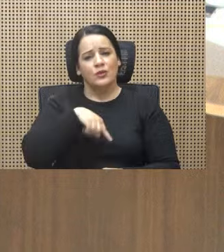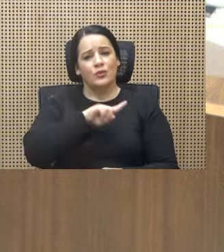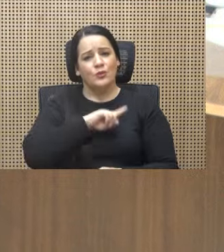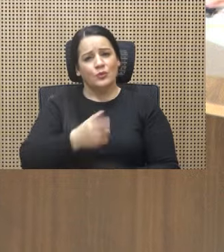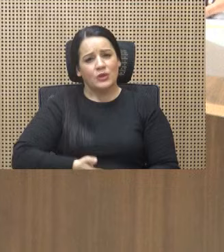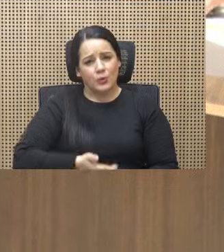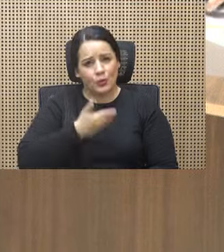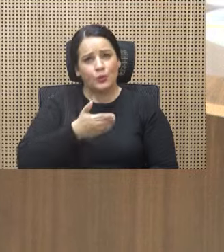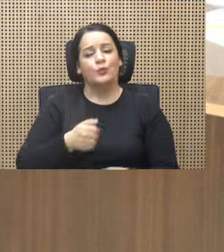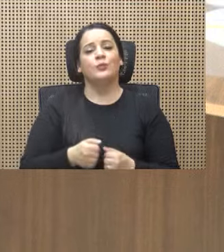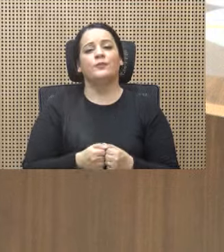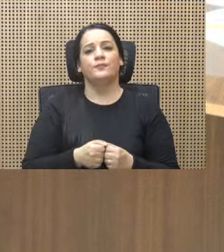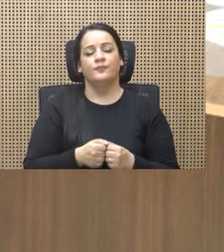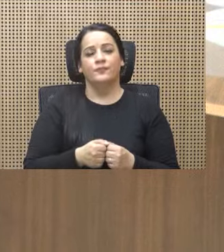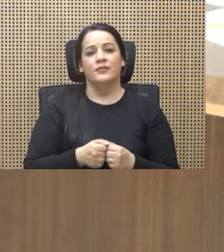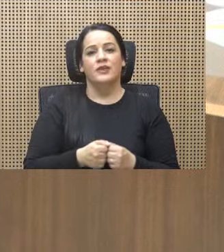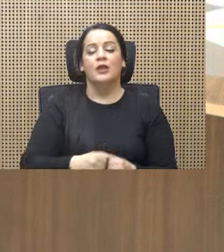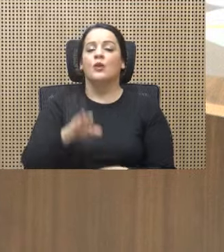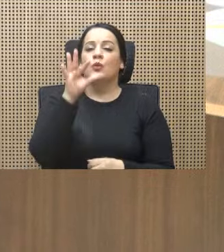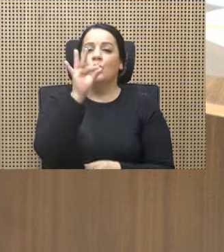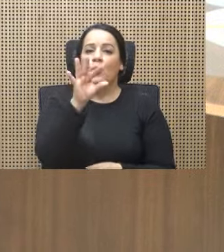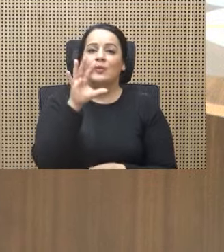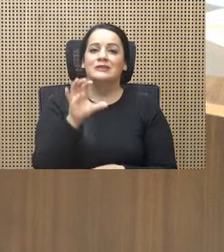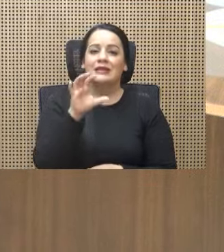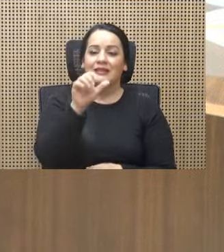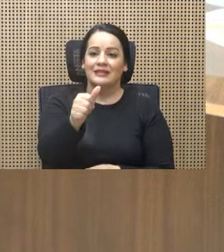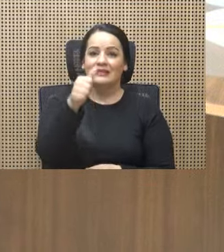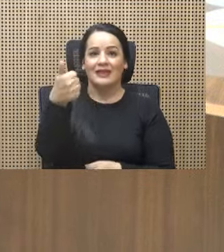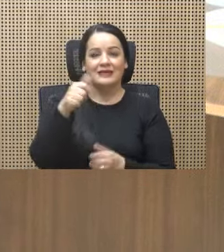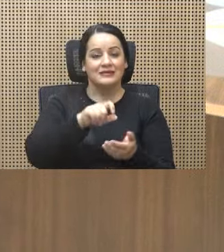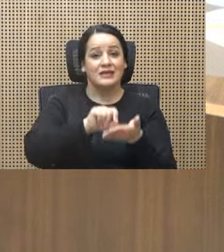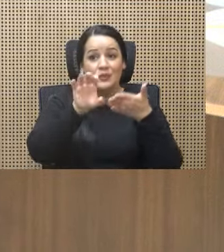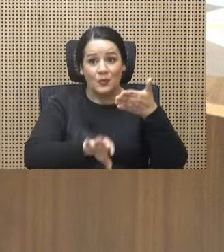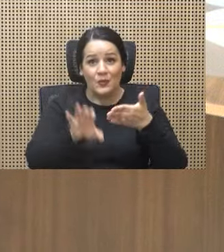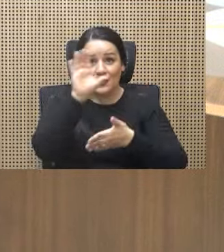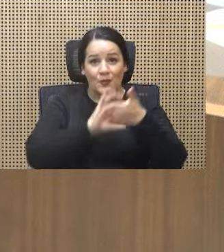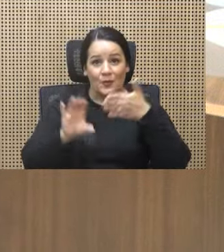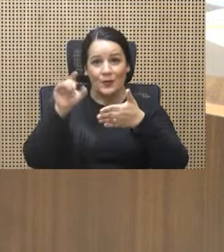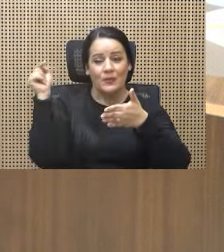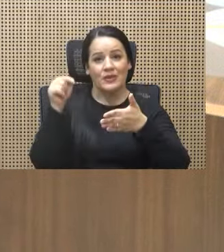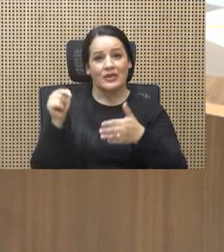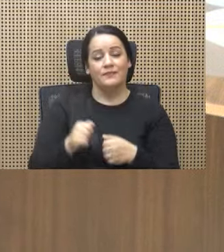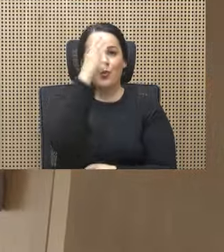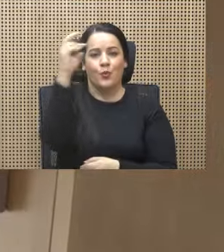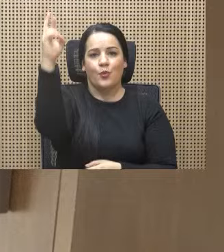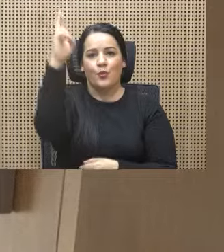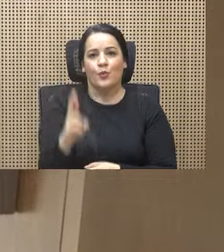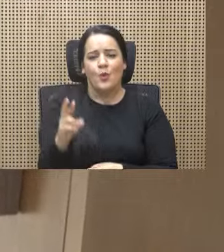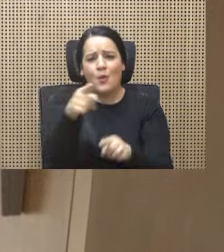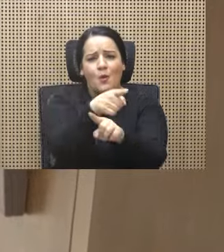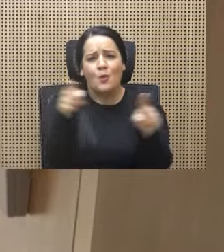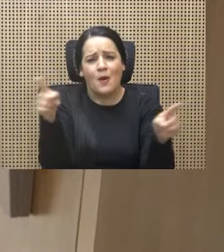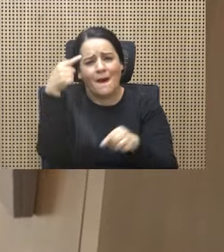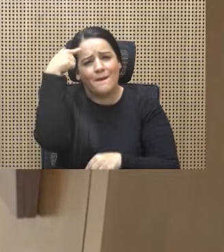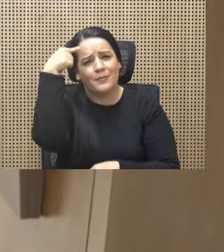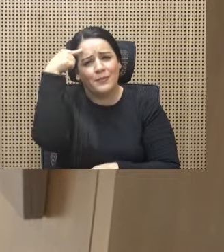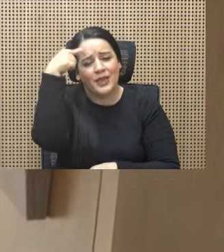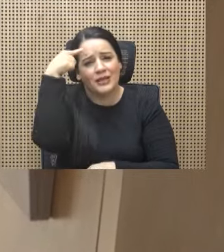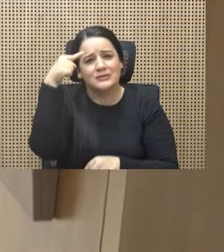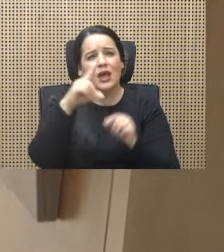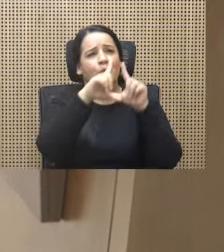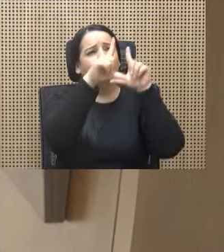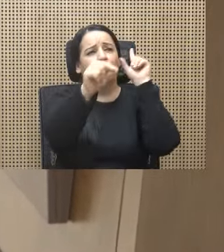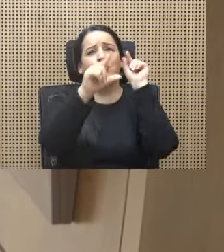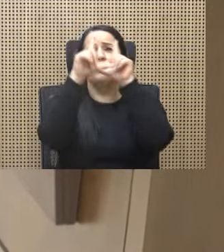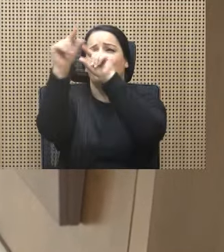Así lo manifestó Aria Sánchez en su respuesta a la rendición de cuentas del mandatario Chávez Robles, donde reiteró su llamado